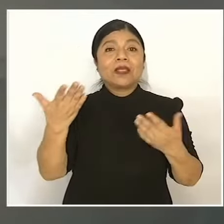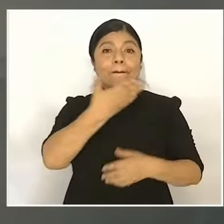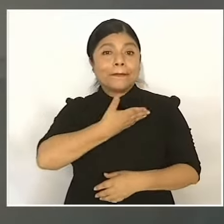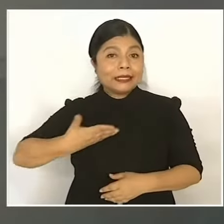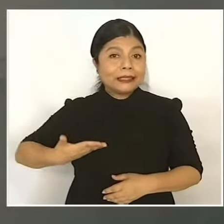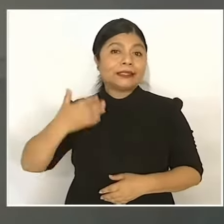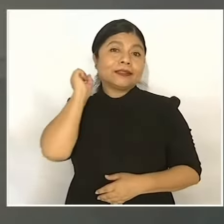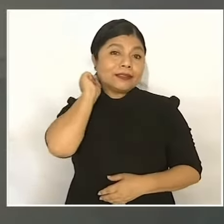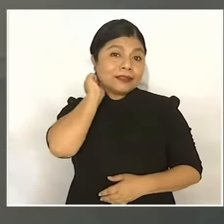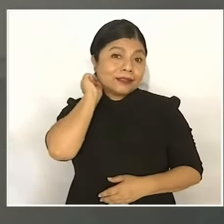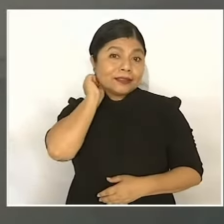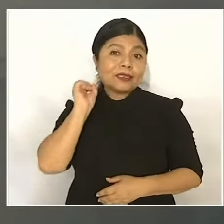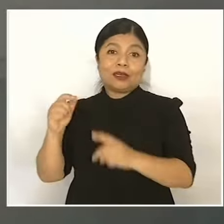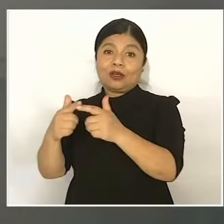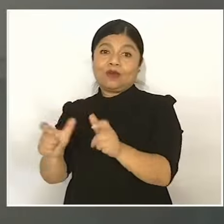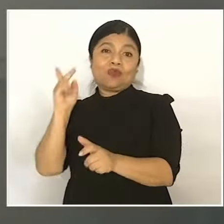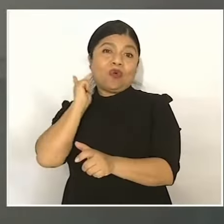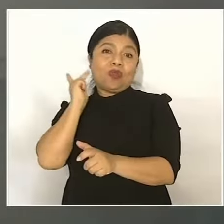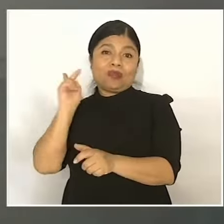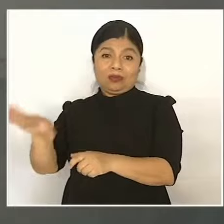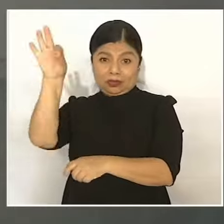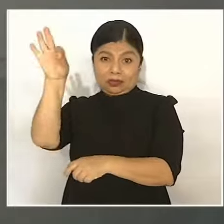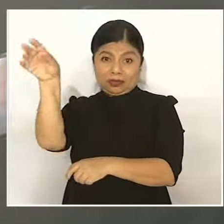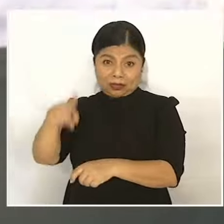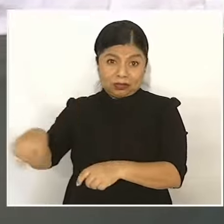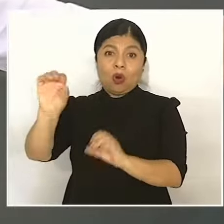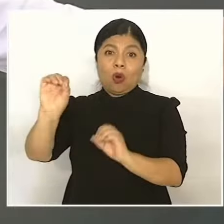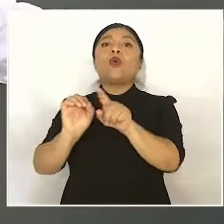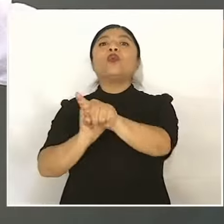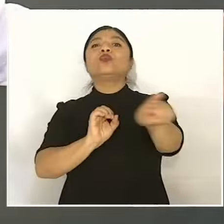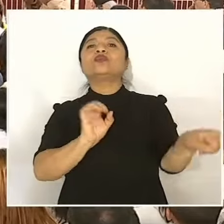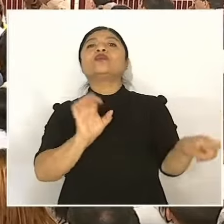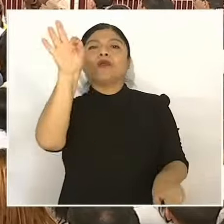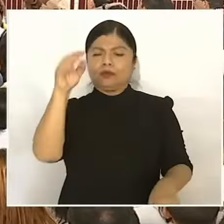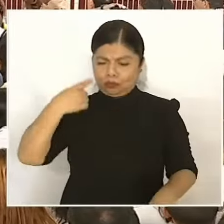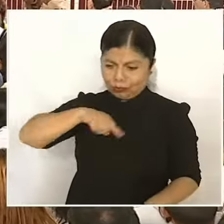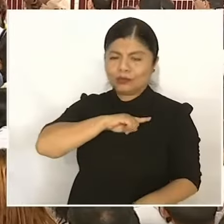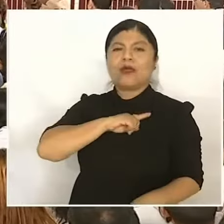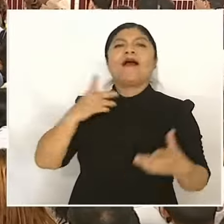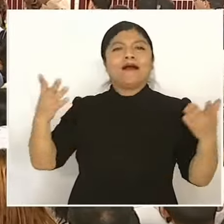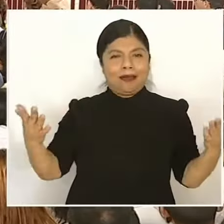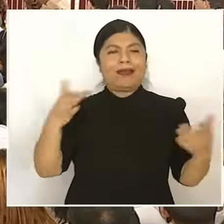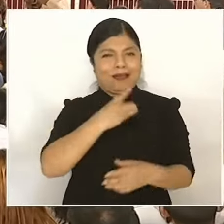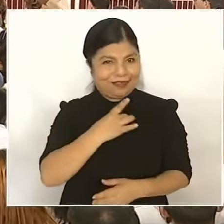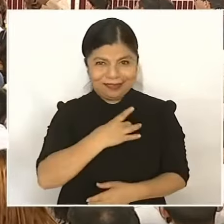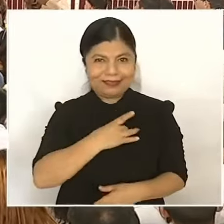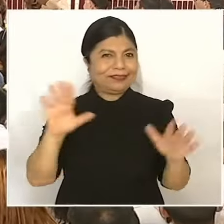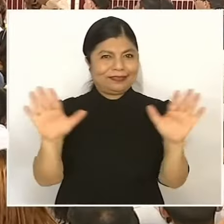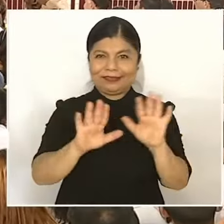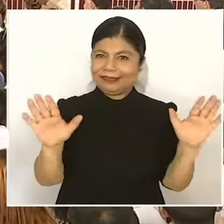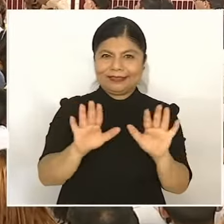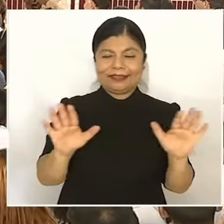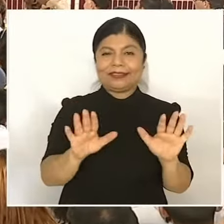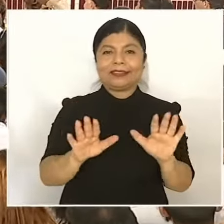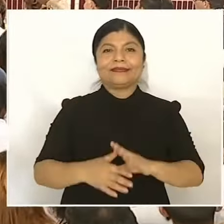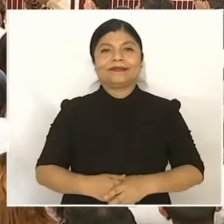senadores, los partidos, o que lo elige el pueblo? Eso es todo. ¿Qué miedo va a haber? Pero sí, están